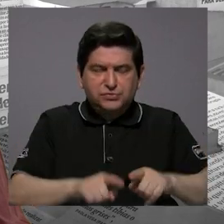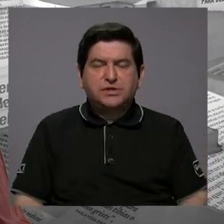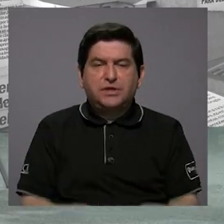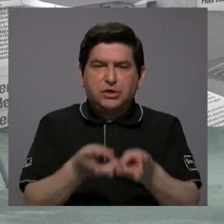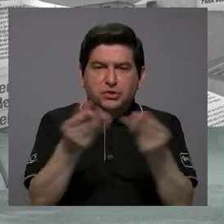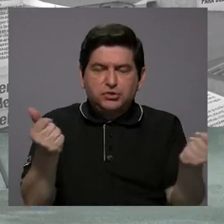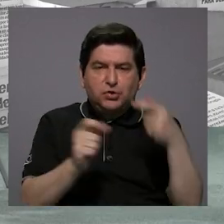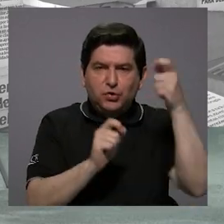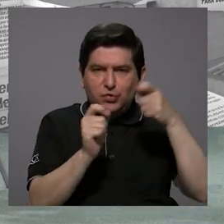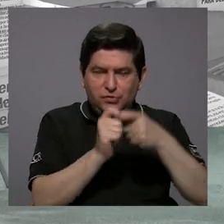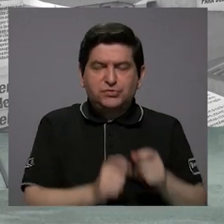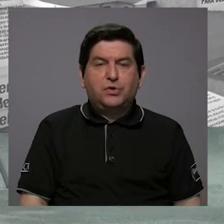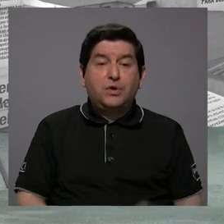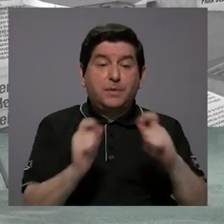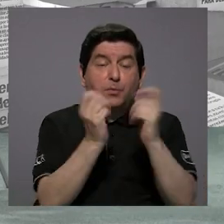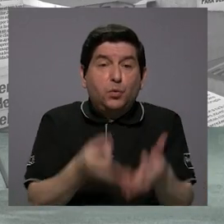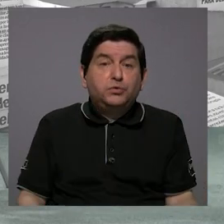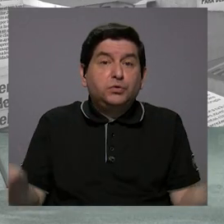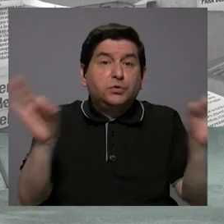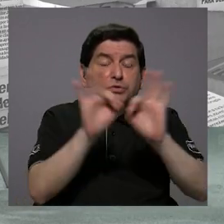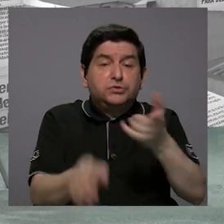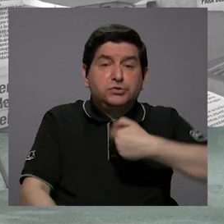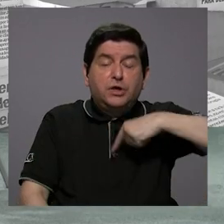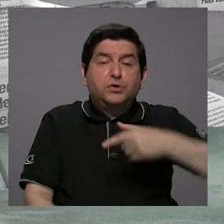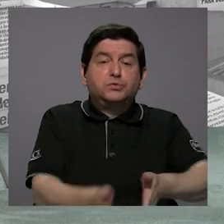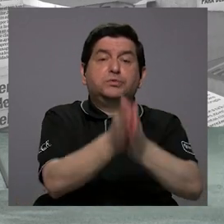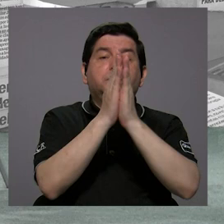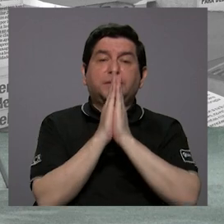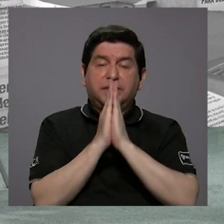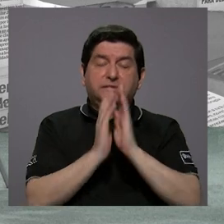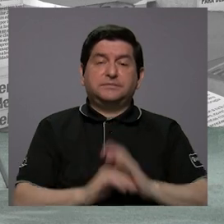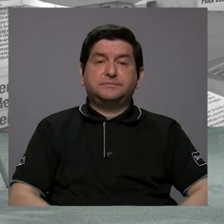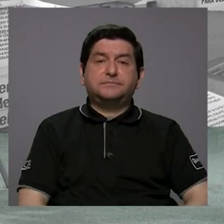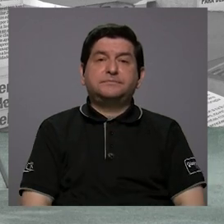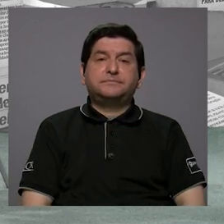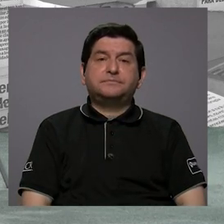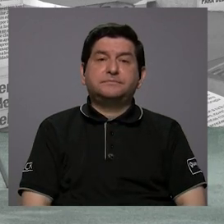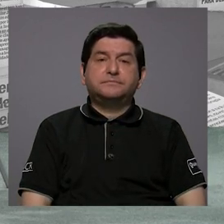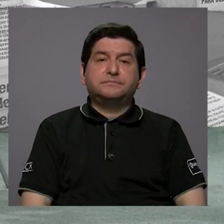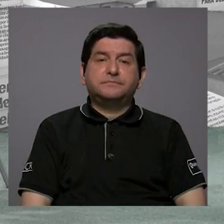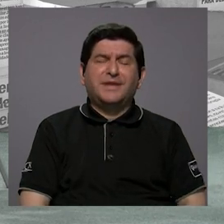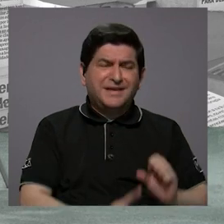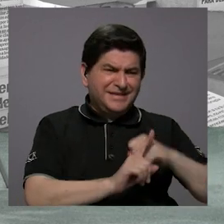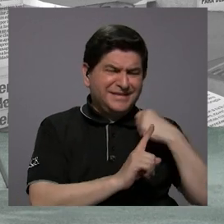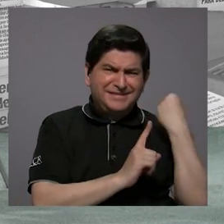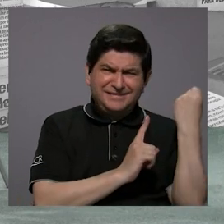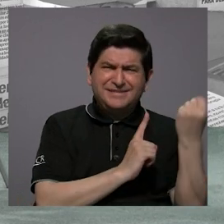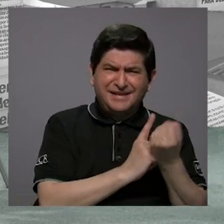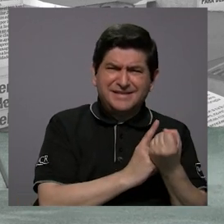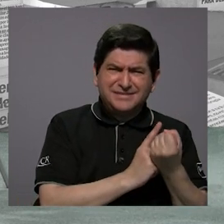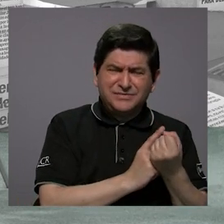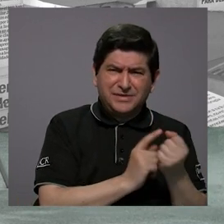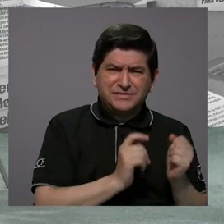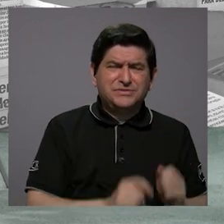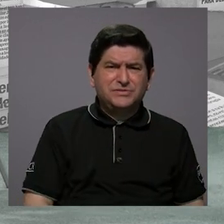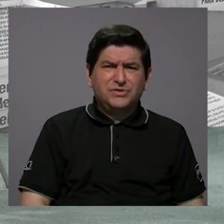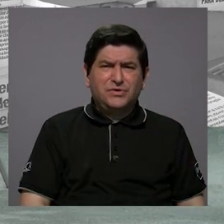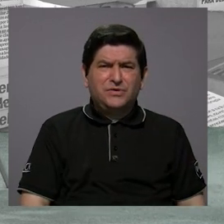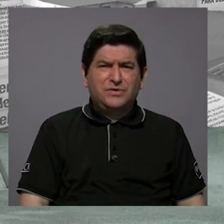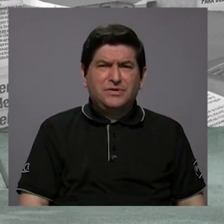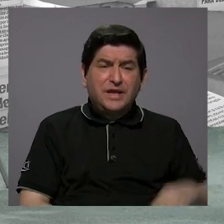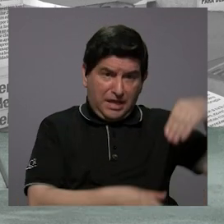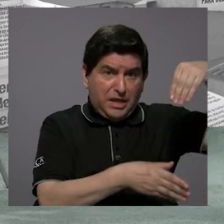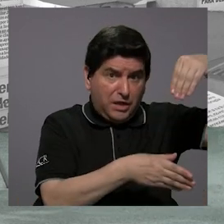concreta, por lo menos a los puntos más importantes que estamos pidiendo. Toda esta situación tiene que ver también